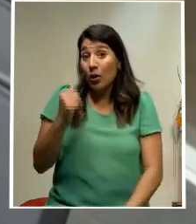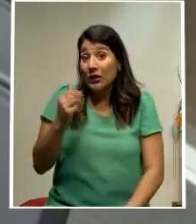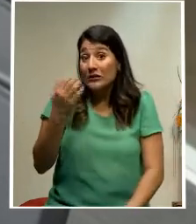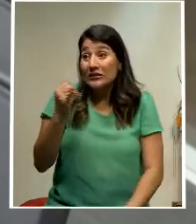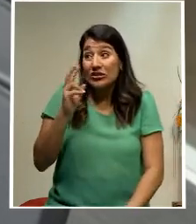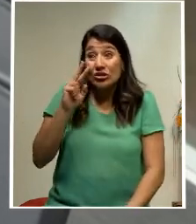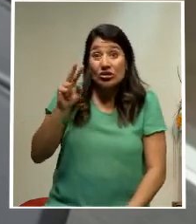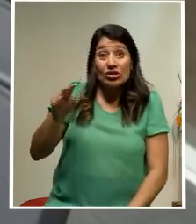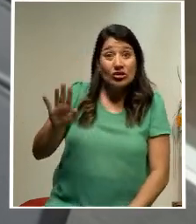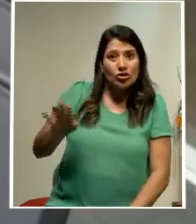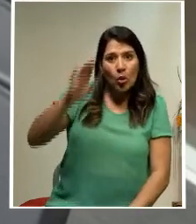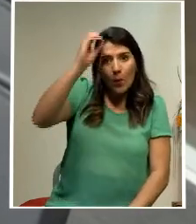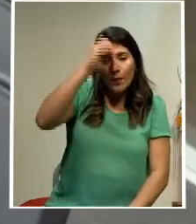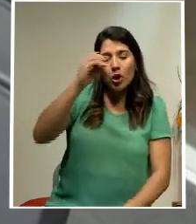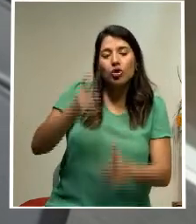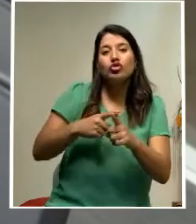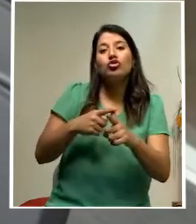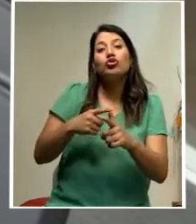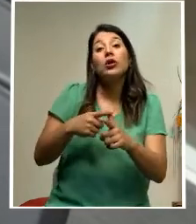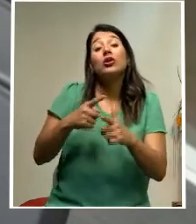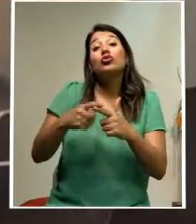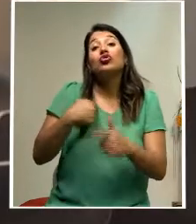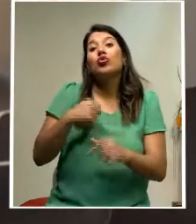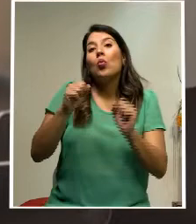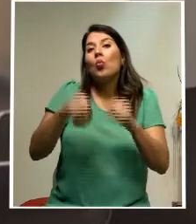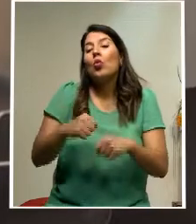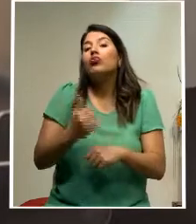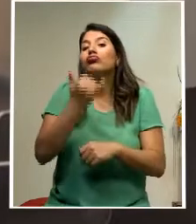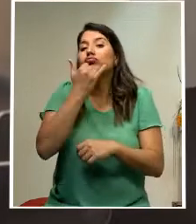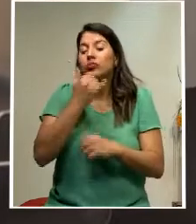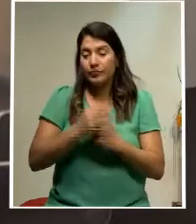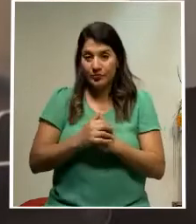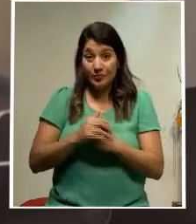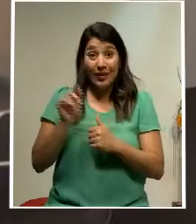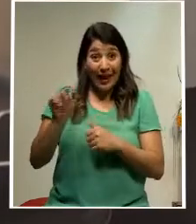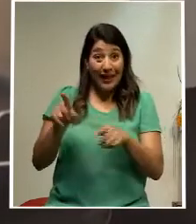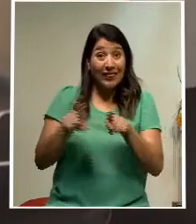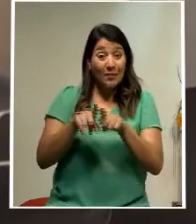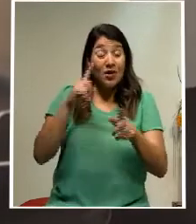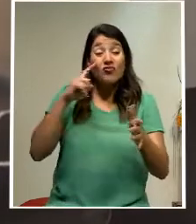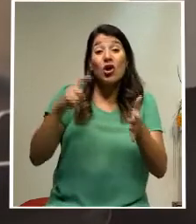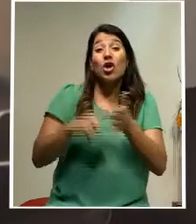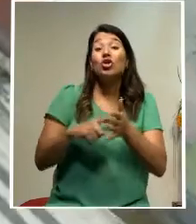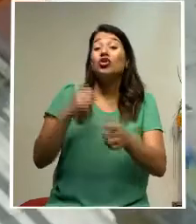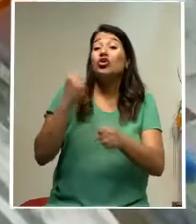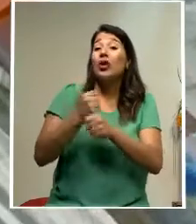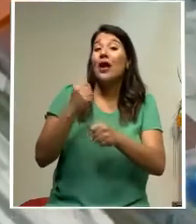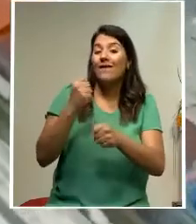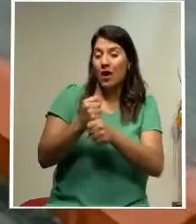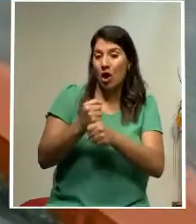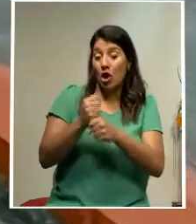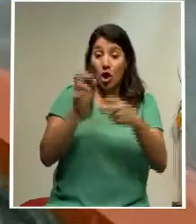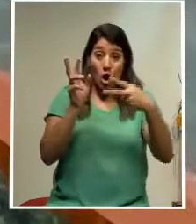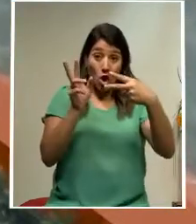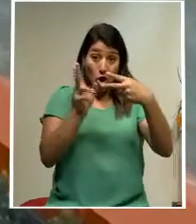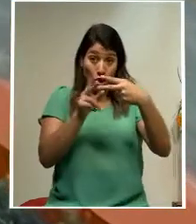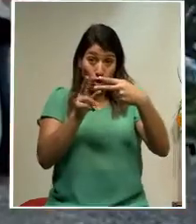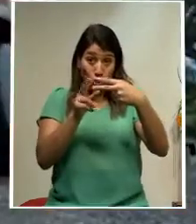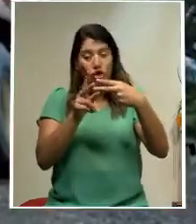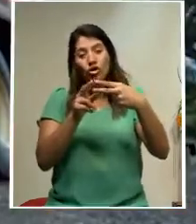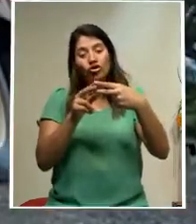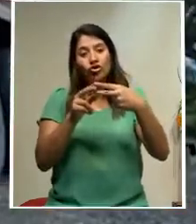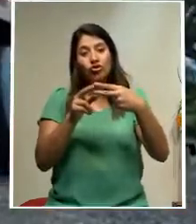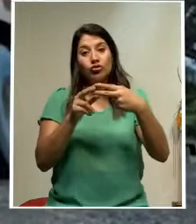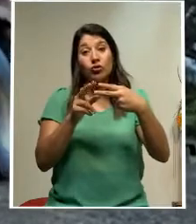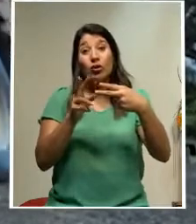indebido y es extralimitarme en mis funciones. Castro además reconoció haber trabajado en dos consultorías para la empresa H.